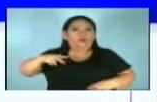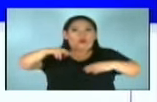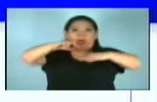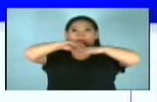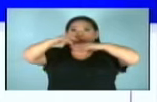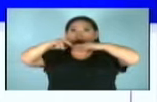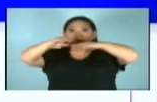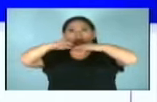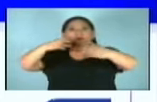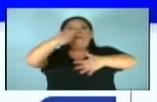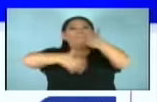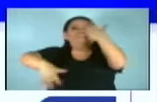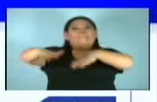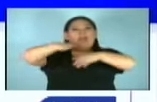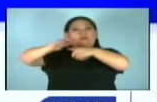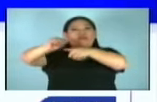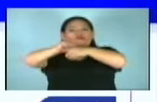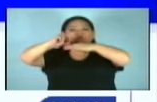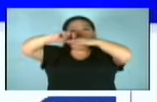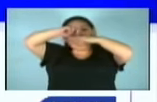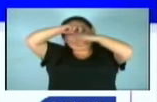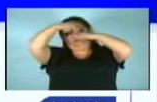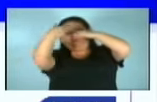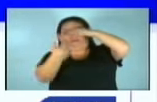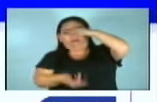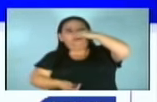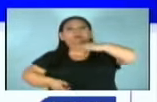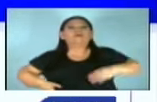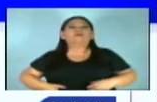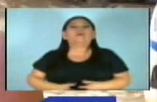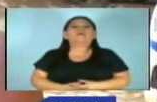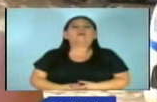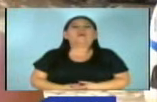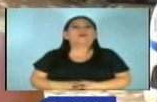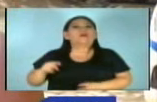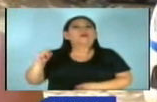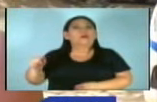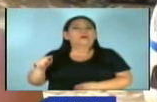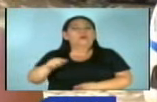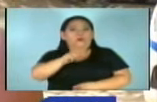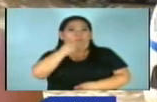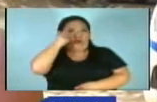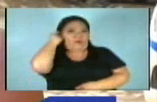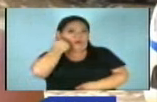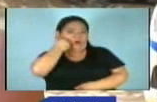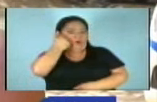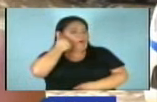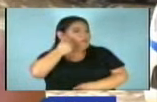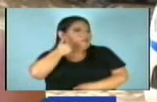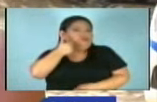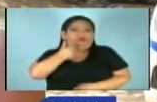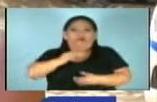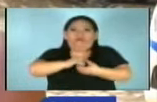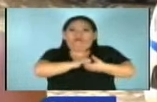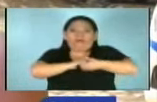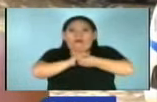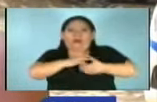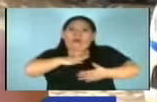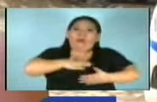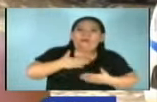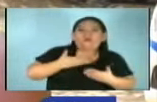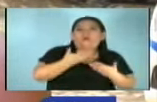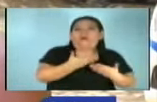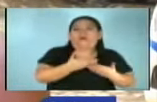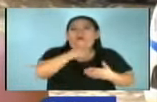acantilado durante una práctica de rescate. Siempre fue una persona bien alturista, bien colaborador,